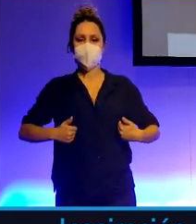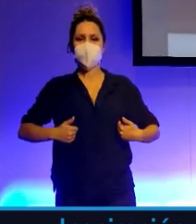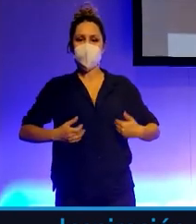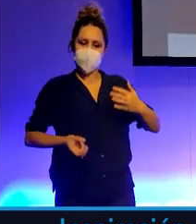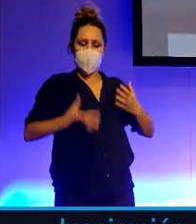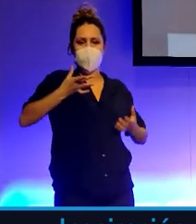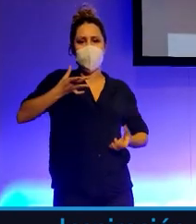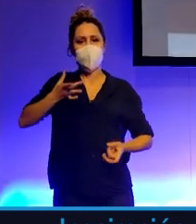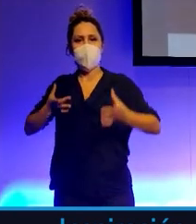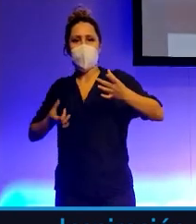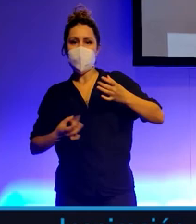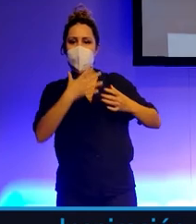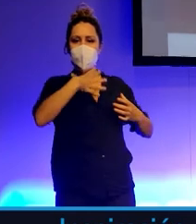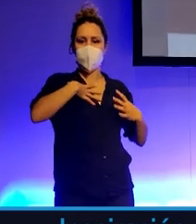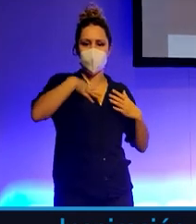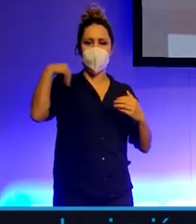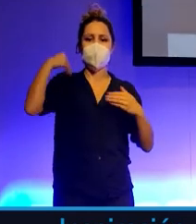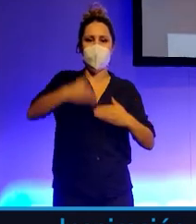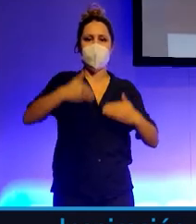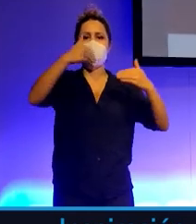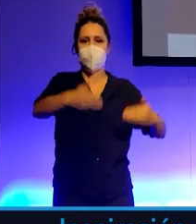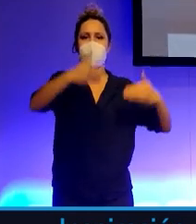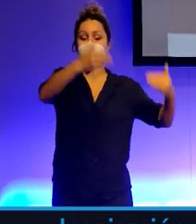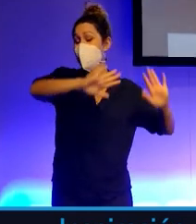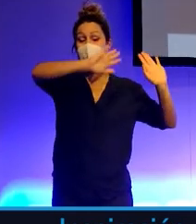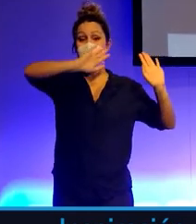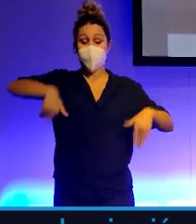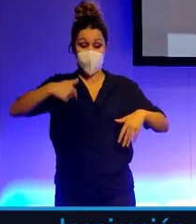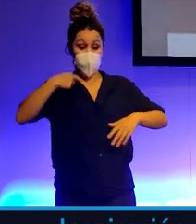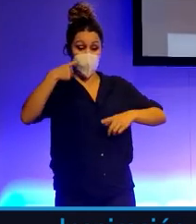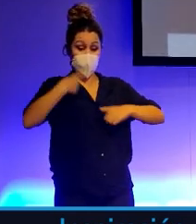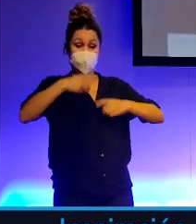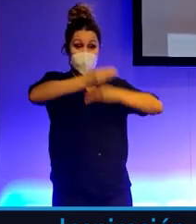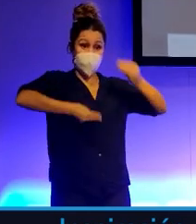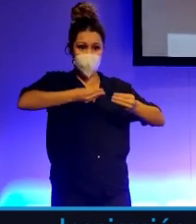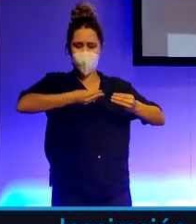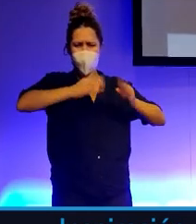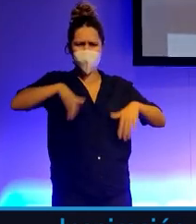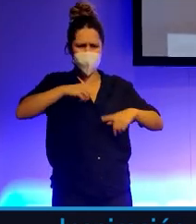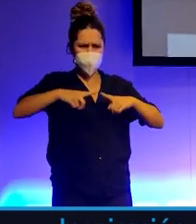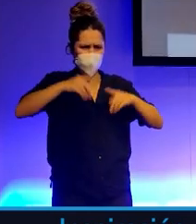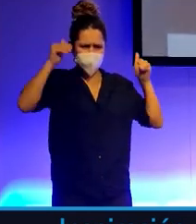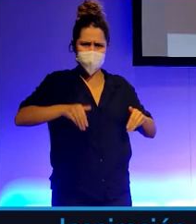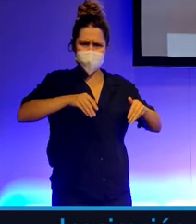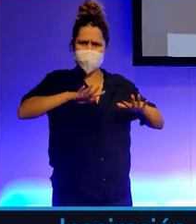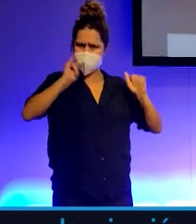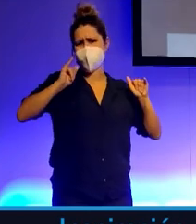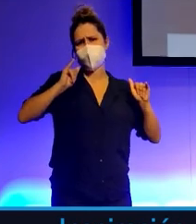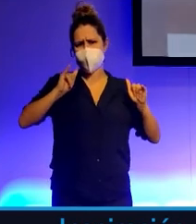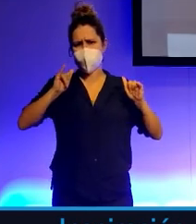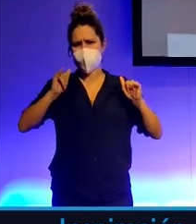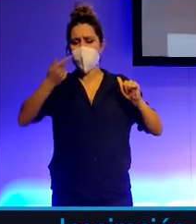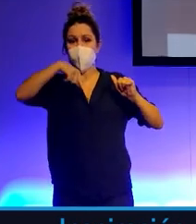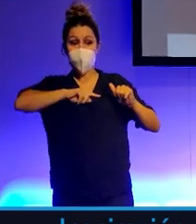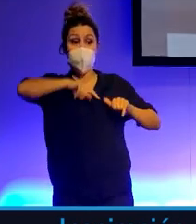seriales. Hacemos 200 cosas a la vez y no hacemos ninguna. Ahora, ¿qué pasa si hacemos foco en lo humano, en todas las